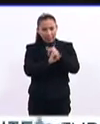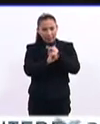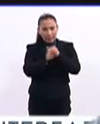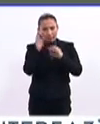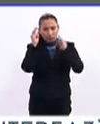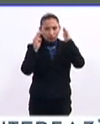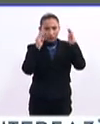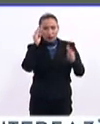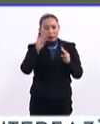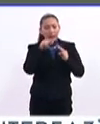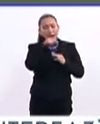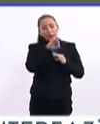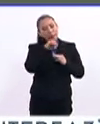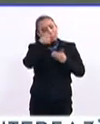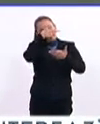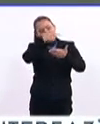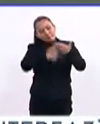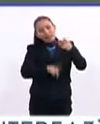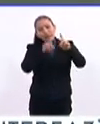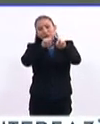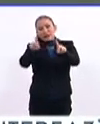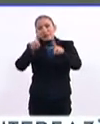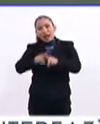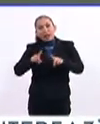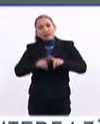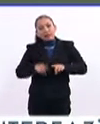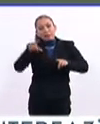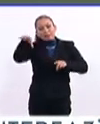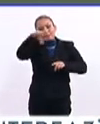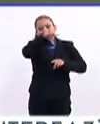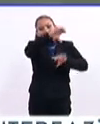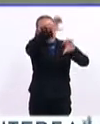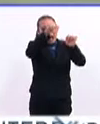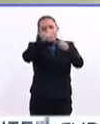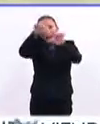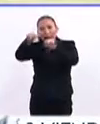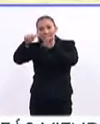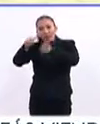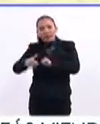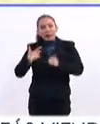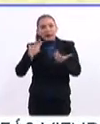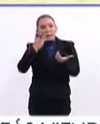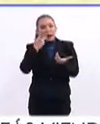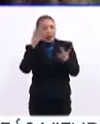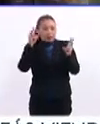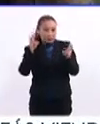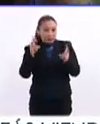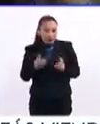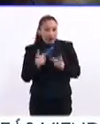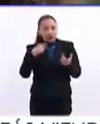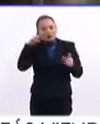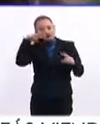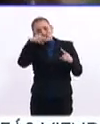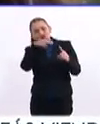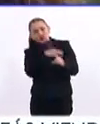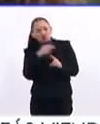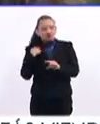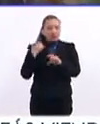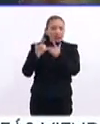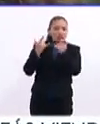página del museo, y ahí podrán ver las diferentes ramas artesanales que vamos a abordar, las diferentes perspectivas